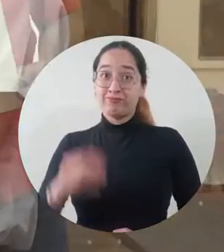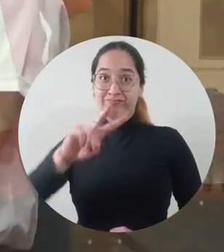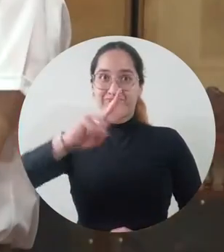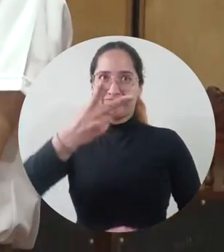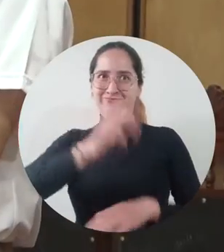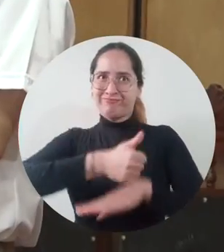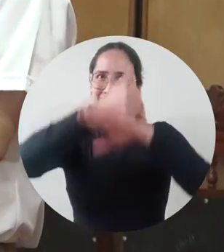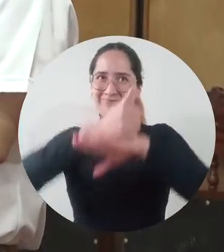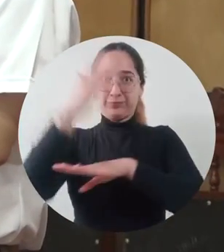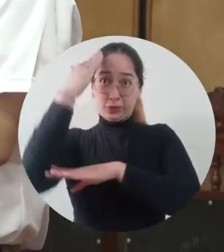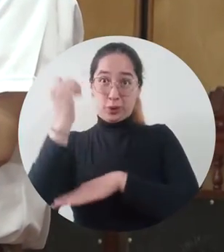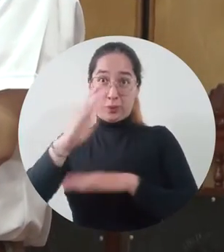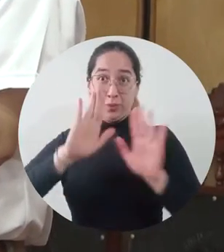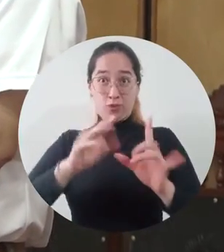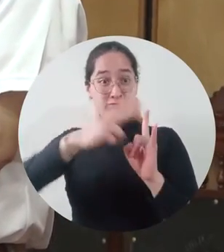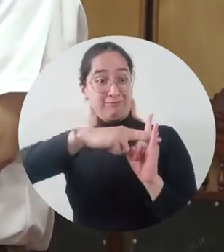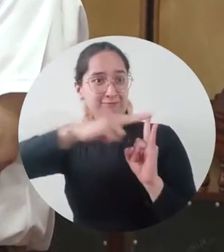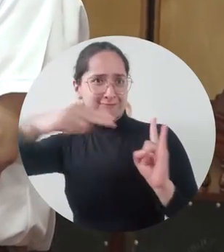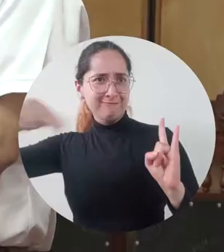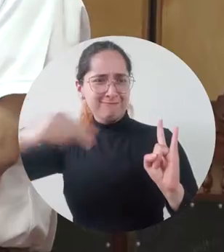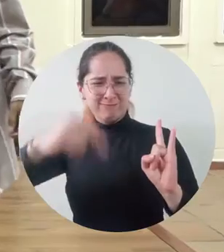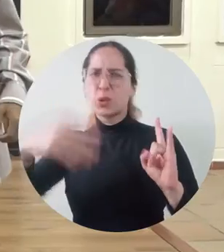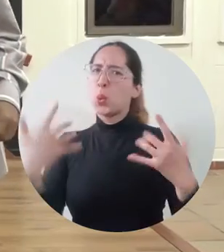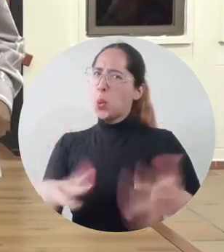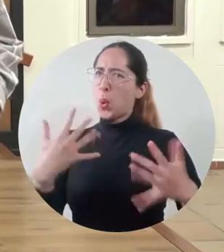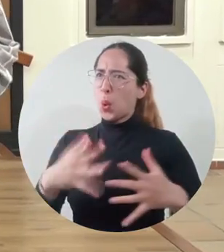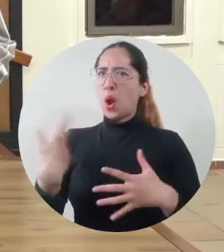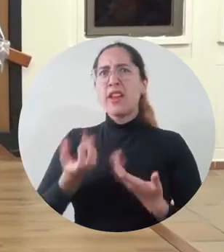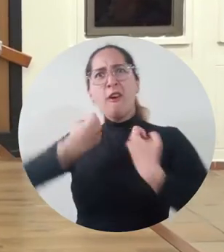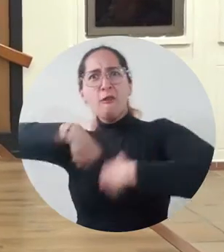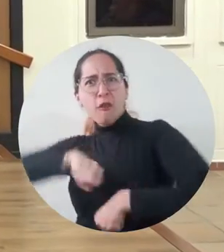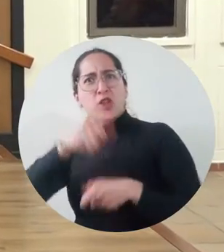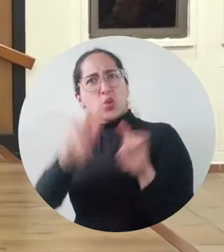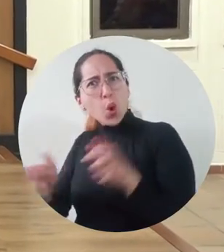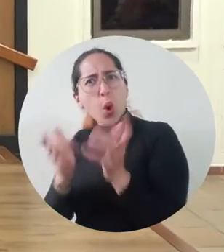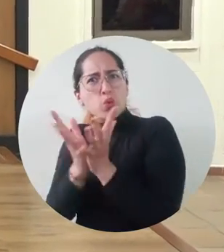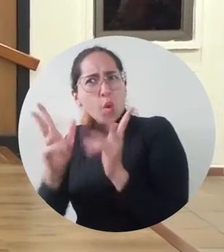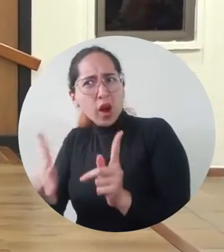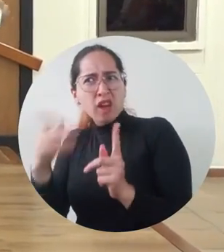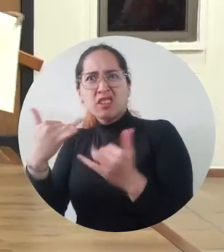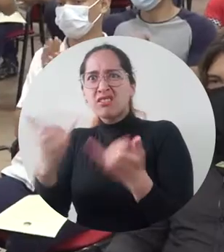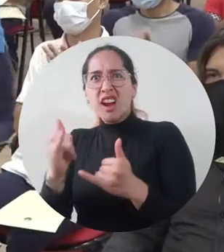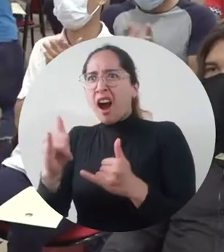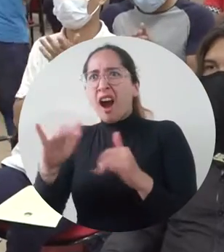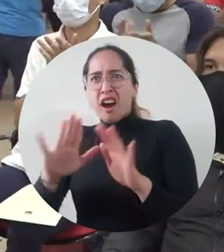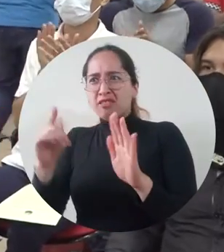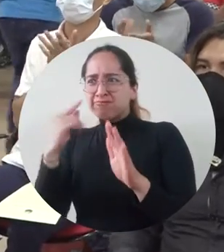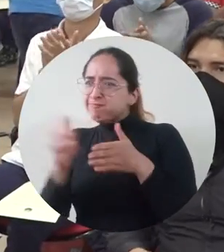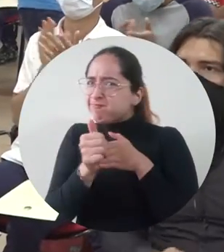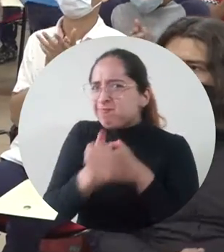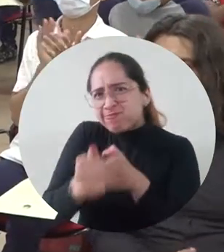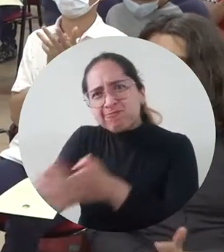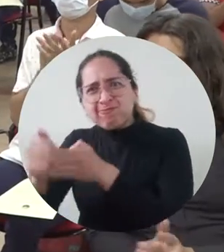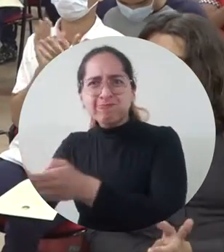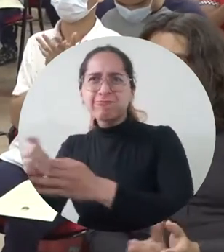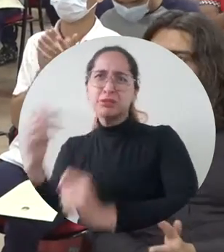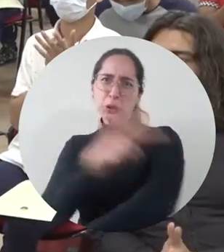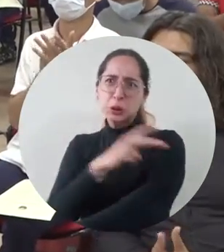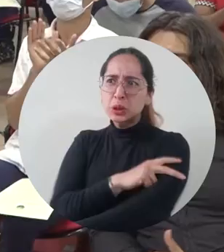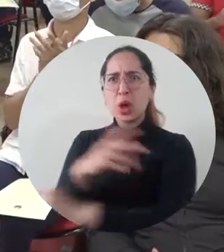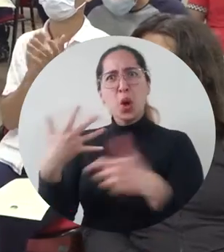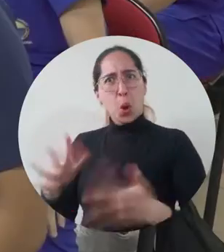La Vicerrectoría Académica de la Universidad del Magdalena reconoció el esfuerzo y la dedicación de los estudiantes que a través de las monitorías